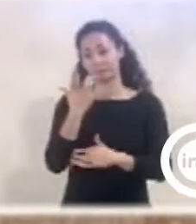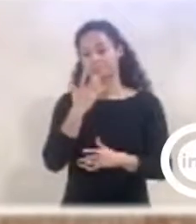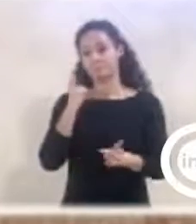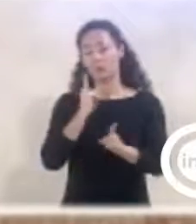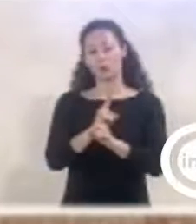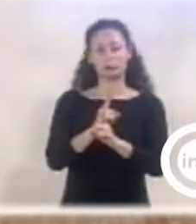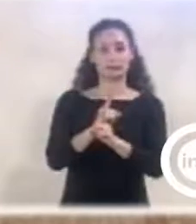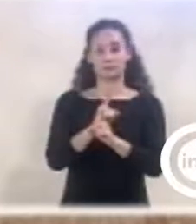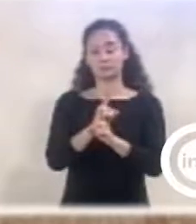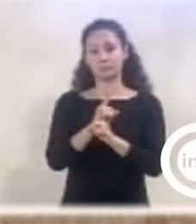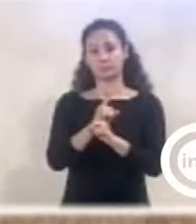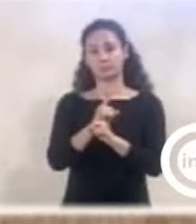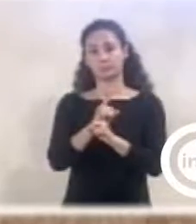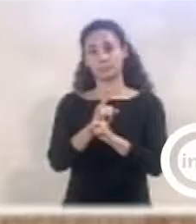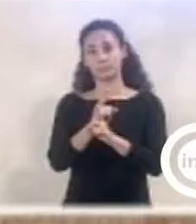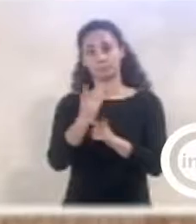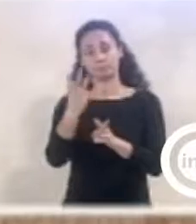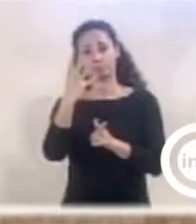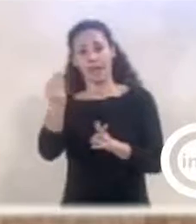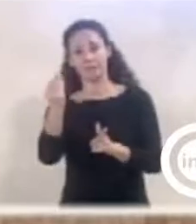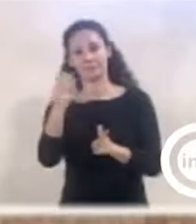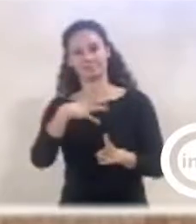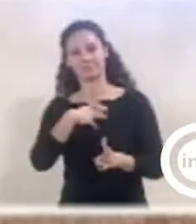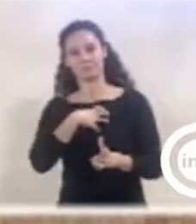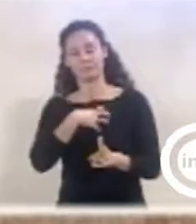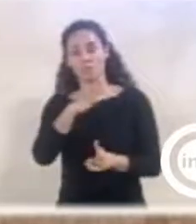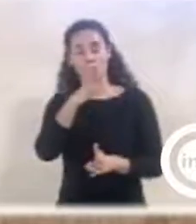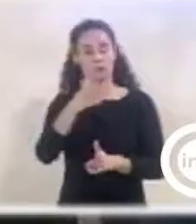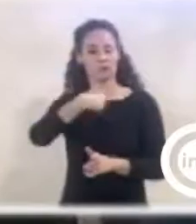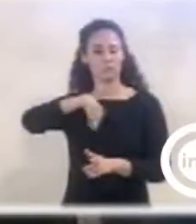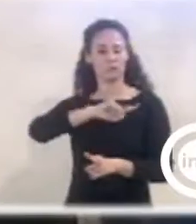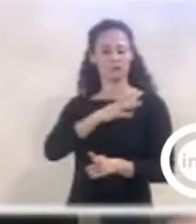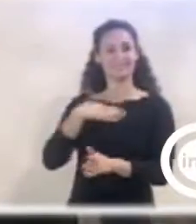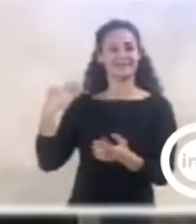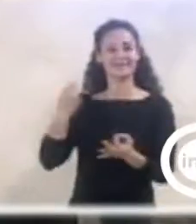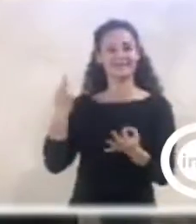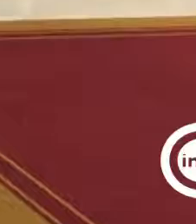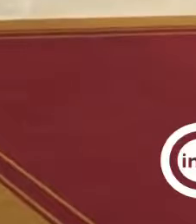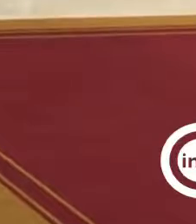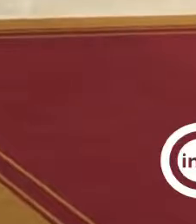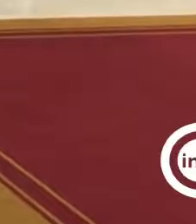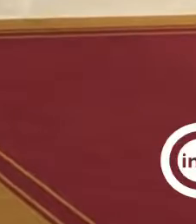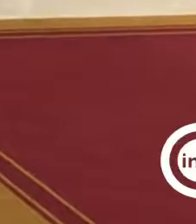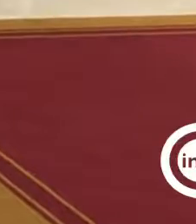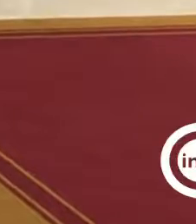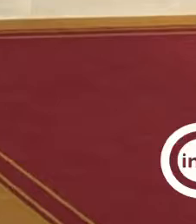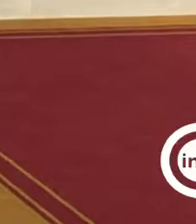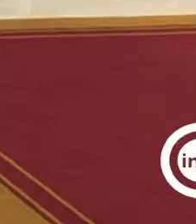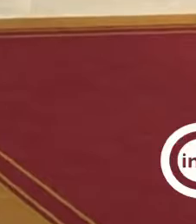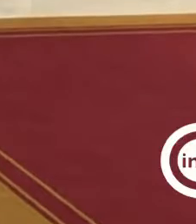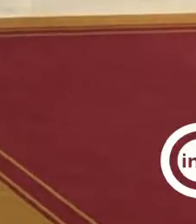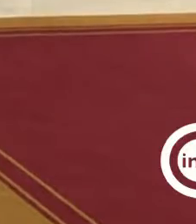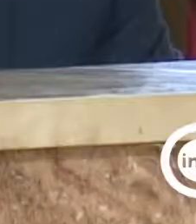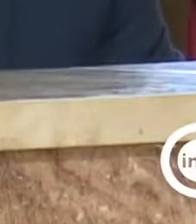todos los que estamos aquí presentes, como condejales que estamos de este municipio, lo que queremos es la mejor para nuestra ciudad. El resto de grupos han